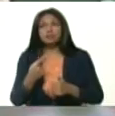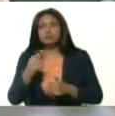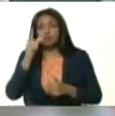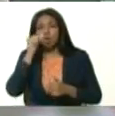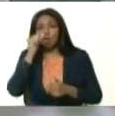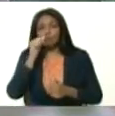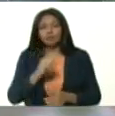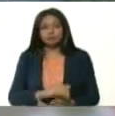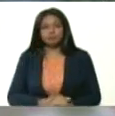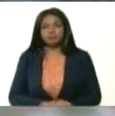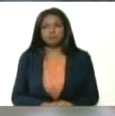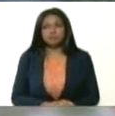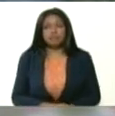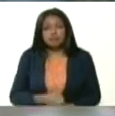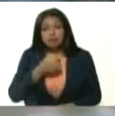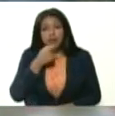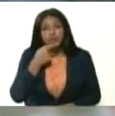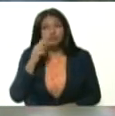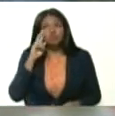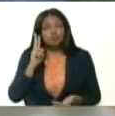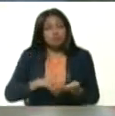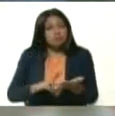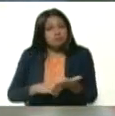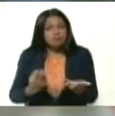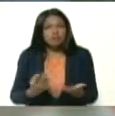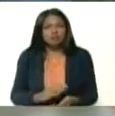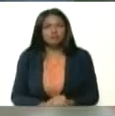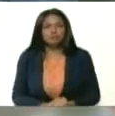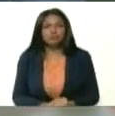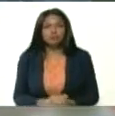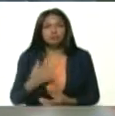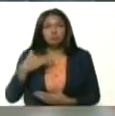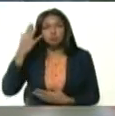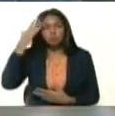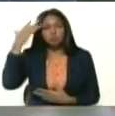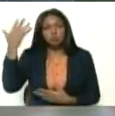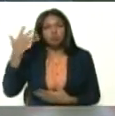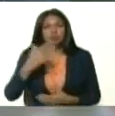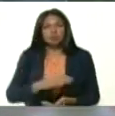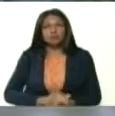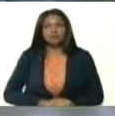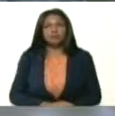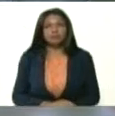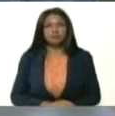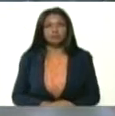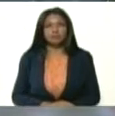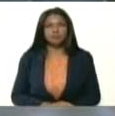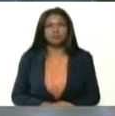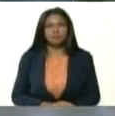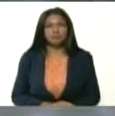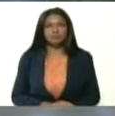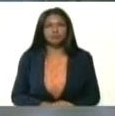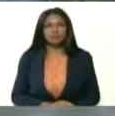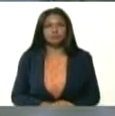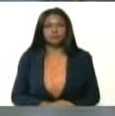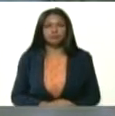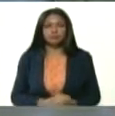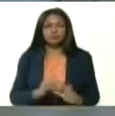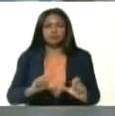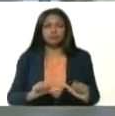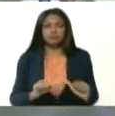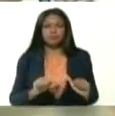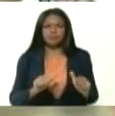Págola, muy bonito, ¿verdad? Uno se lo ve imaginando. En la raíz de esta fuerza